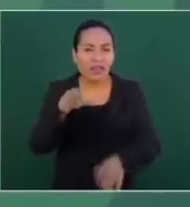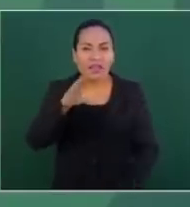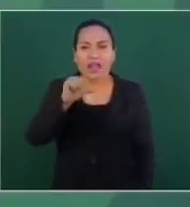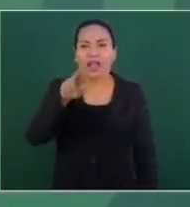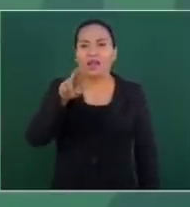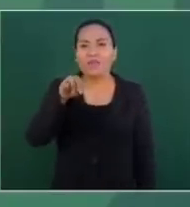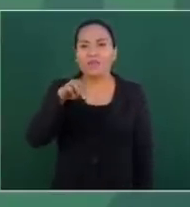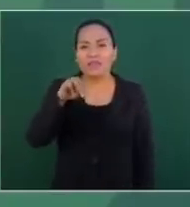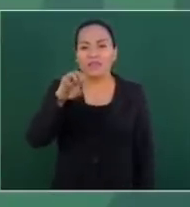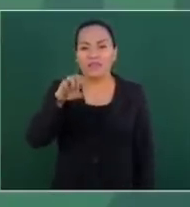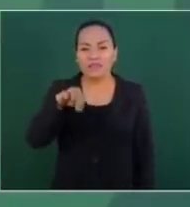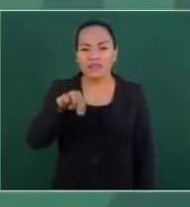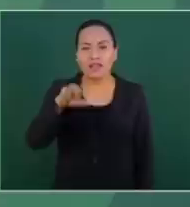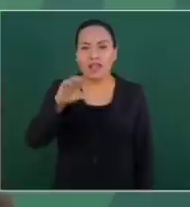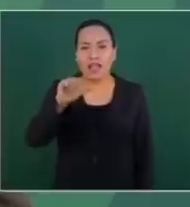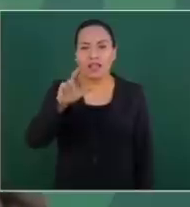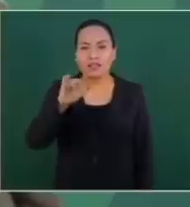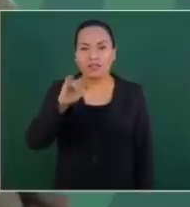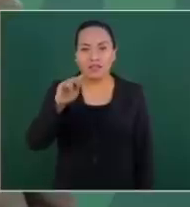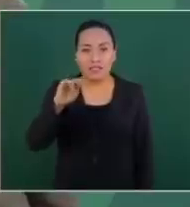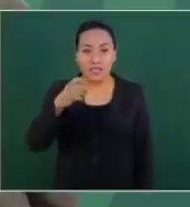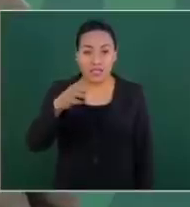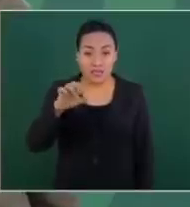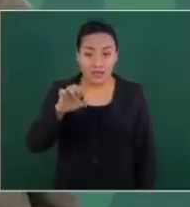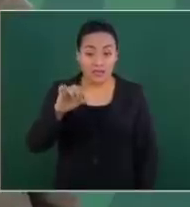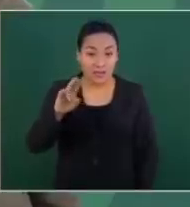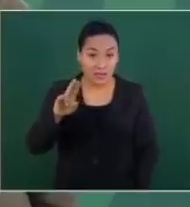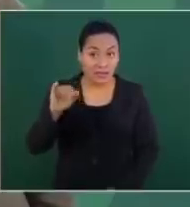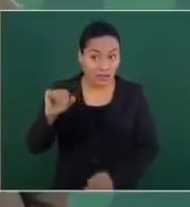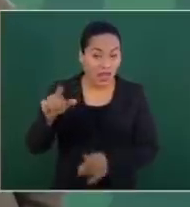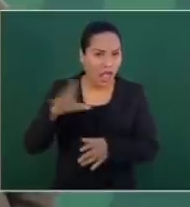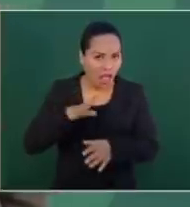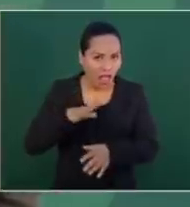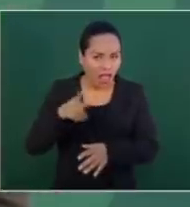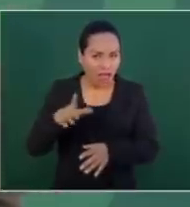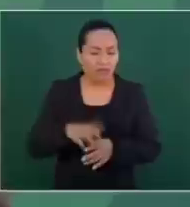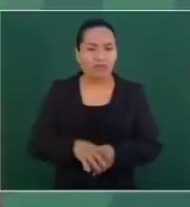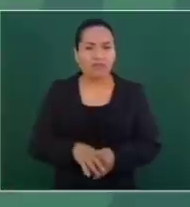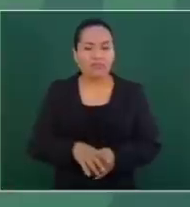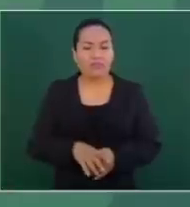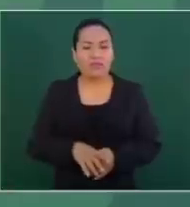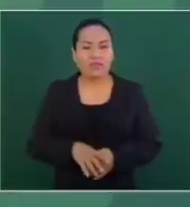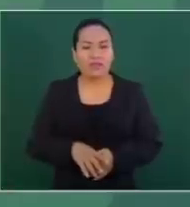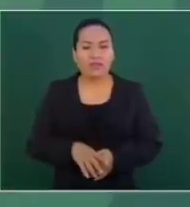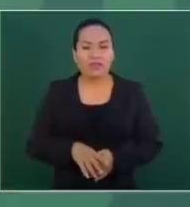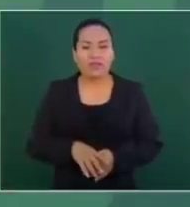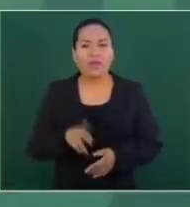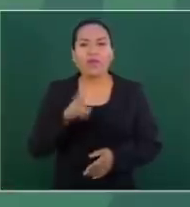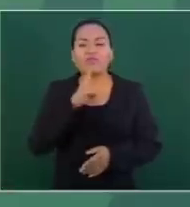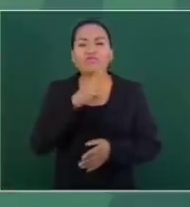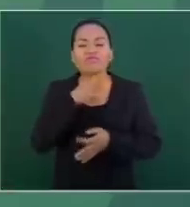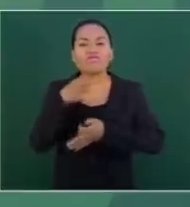Sí, pero ellos dos en especial, sobre